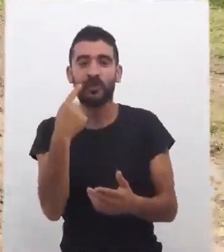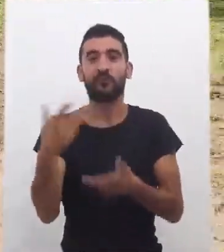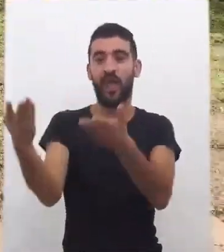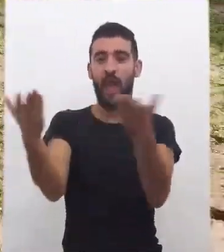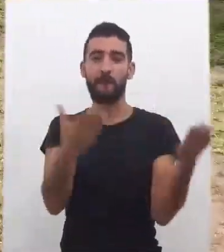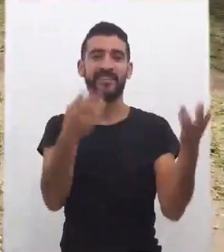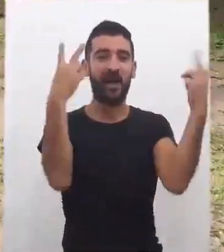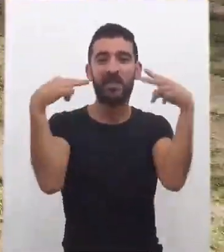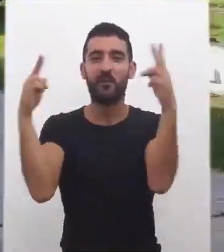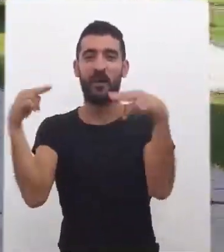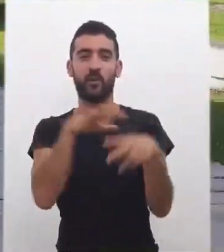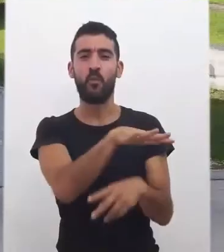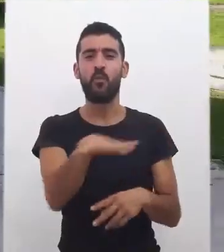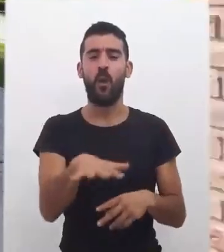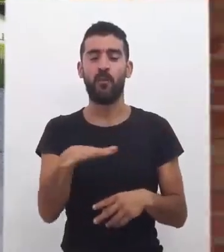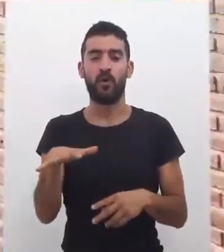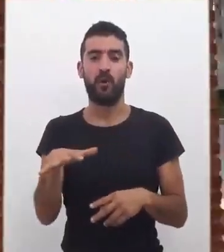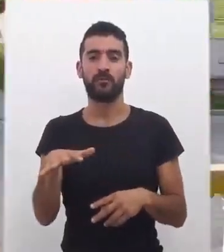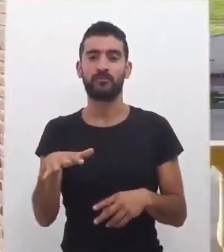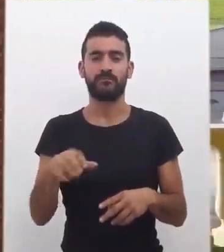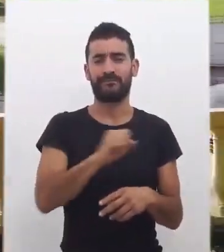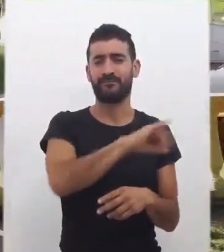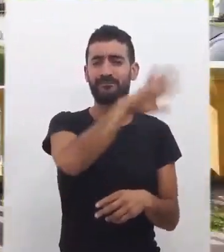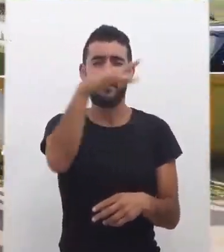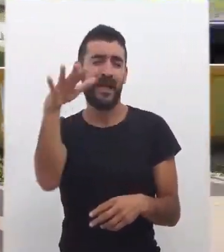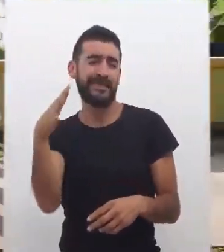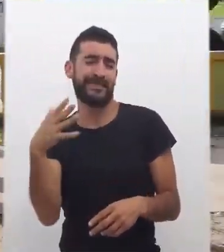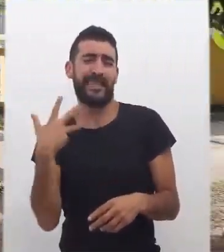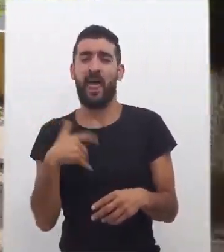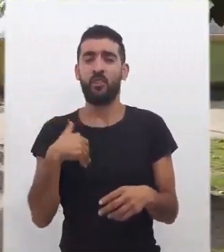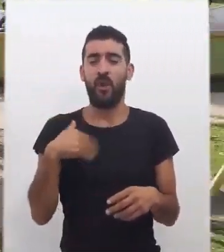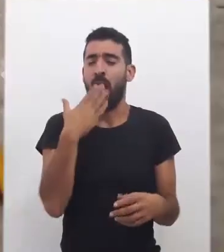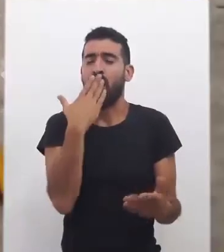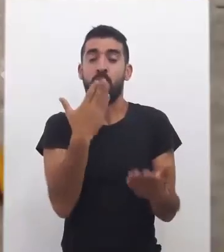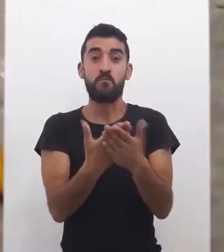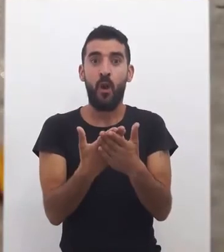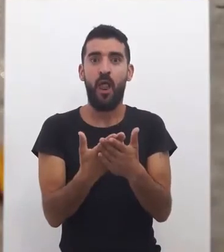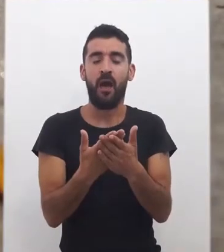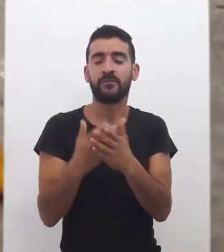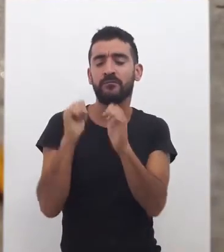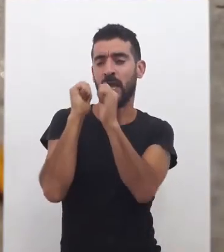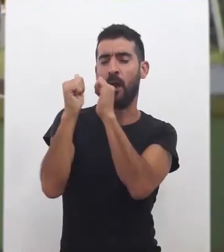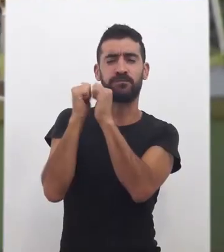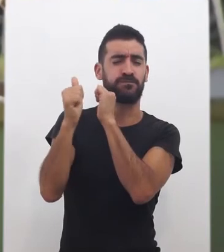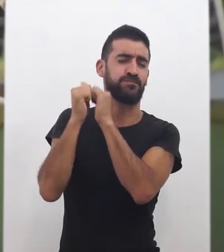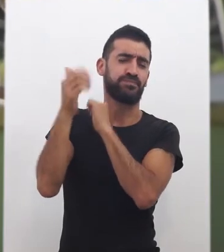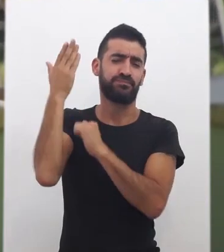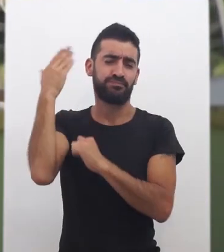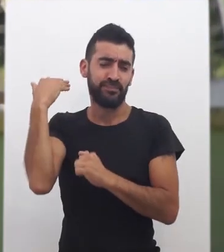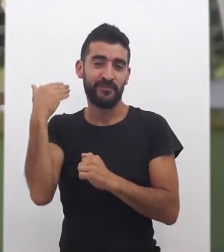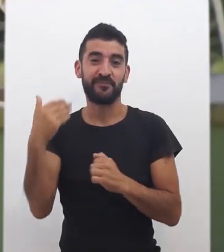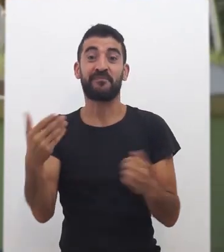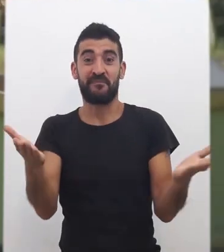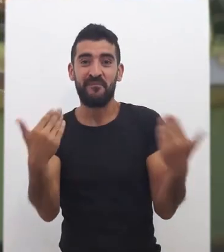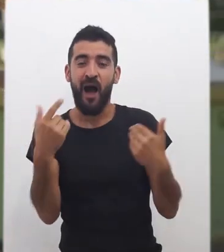pueblos, de belleza natural imponente y atrapante riqueza histórica. Dejá de llevar